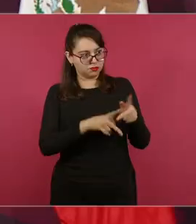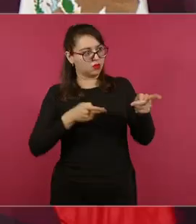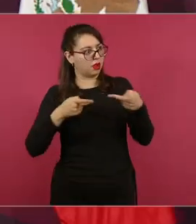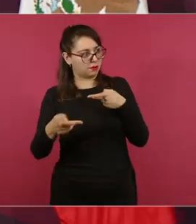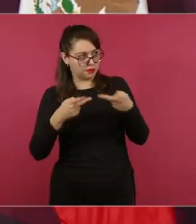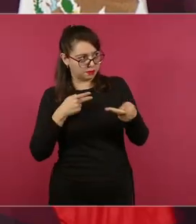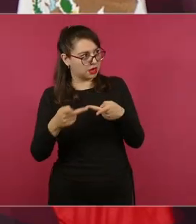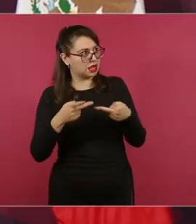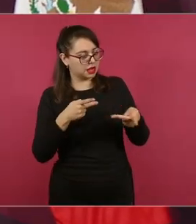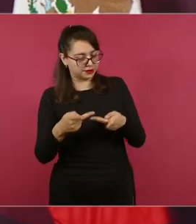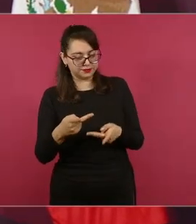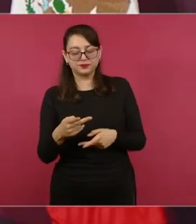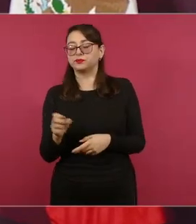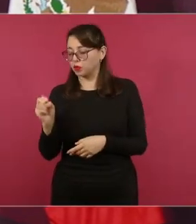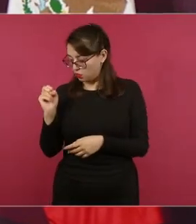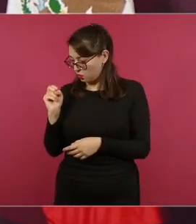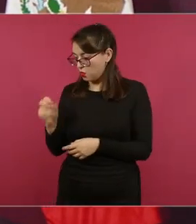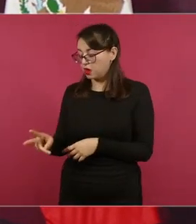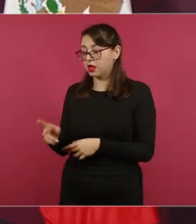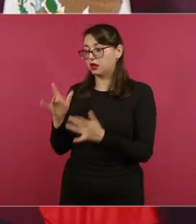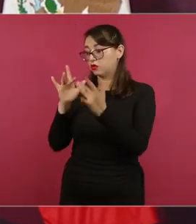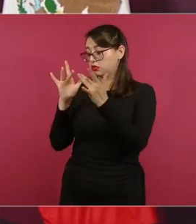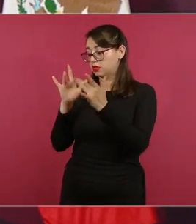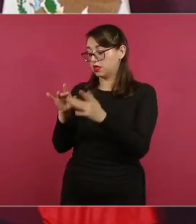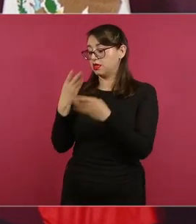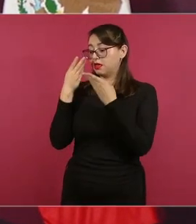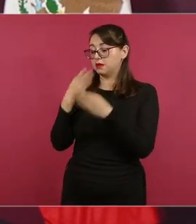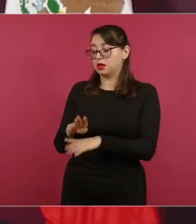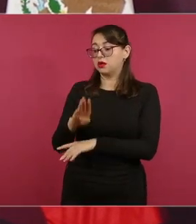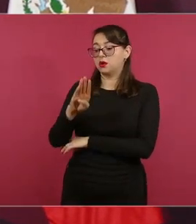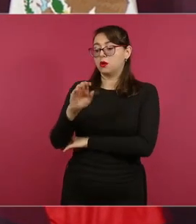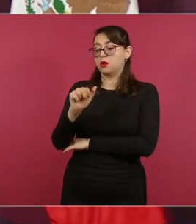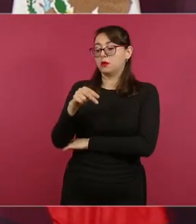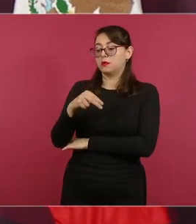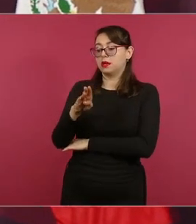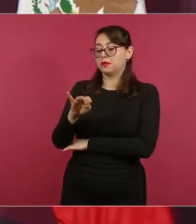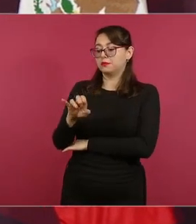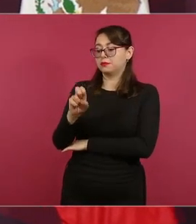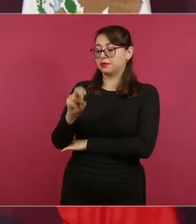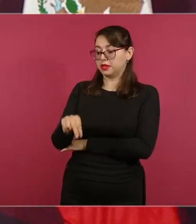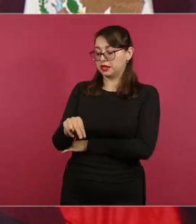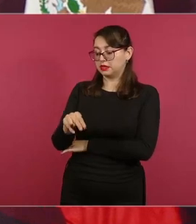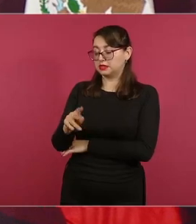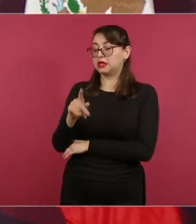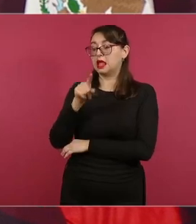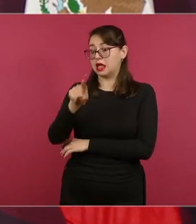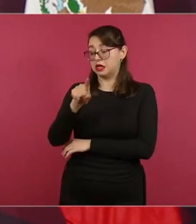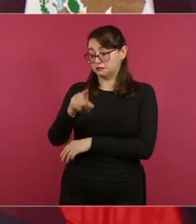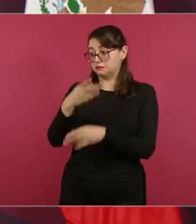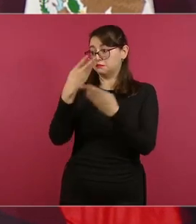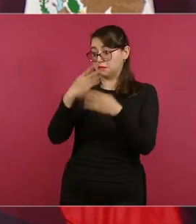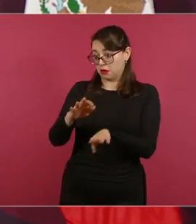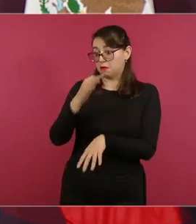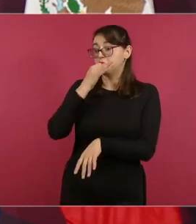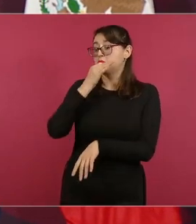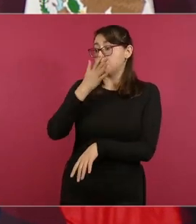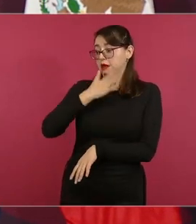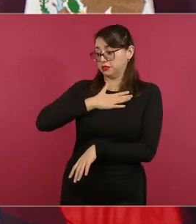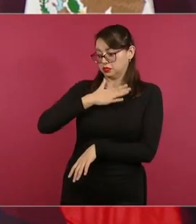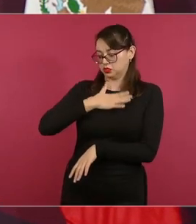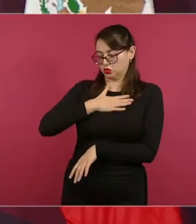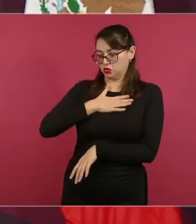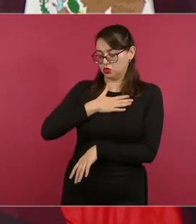ya me han informado que se están